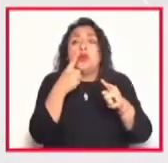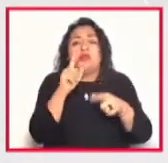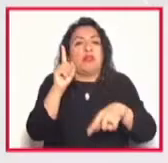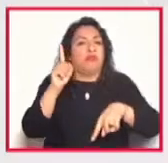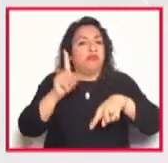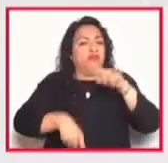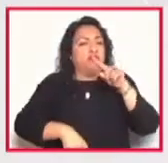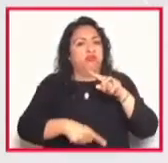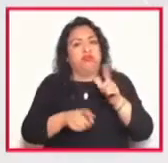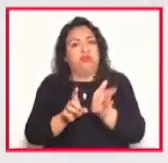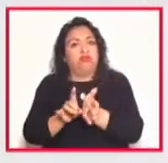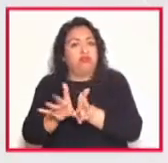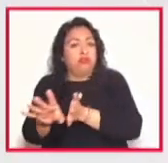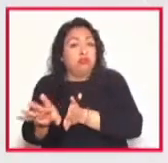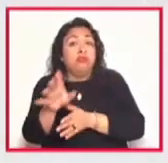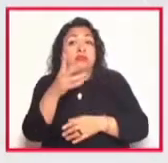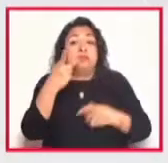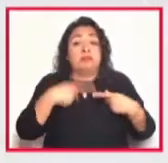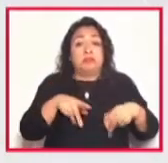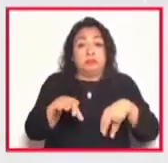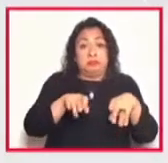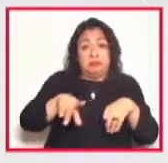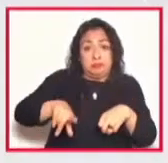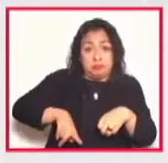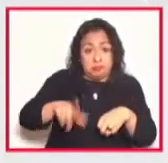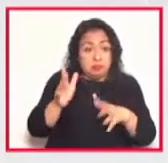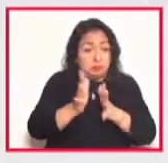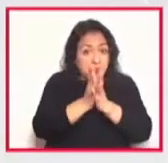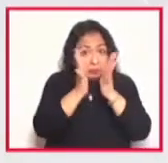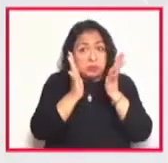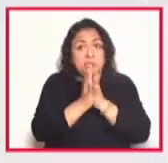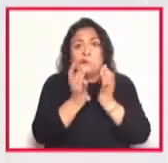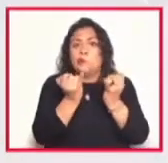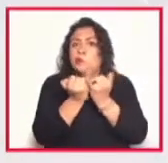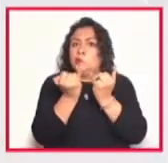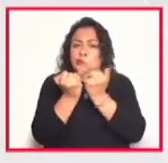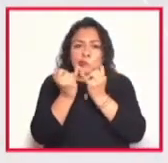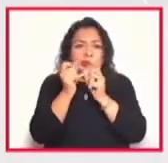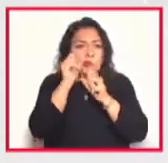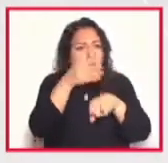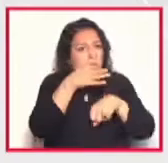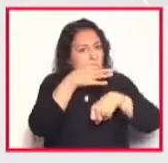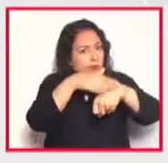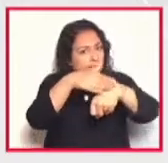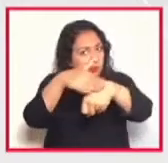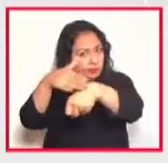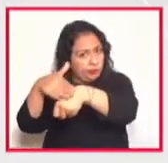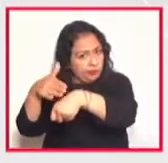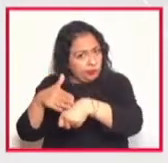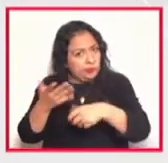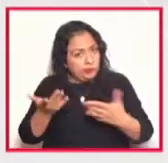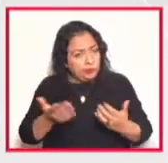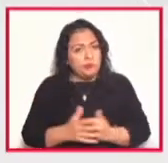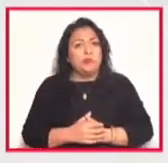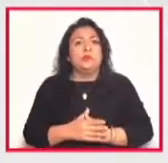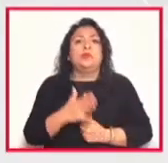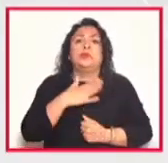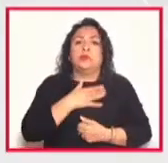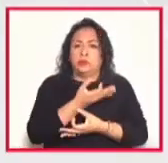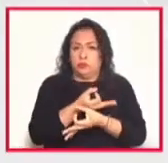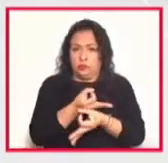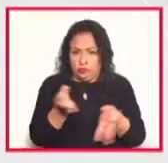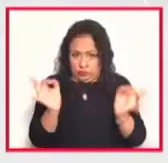cargo y que los servidores públicos involucrados fueron apercibidos. Yo lo di a conocer,